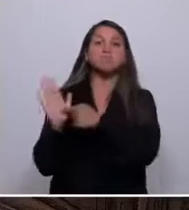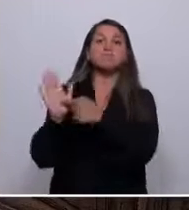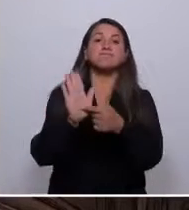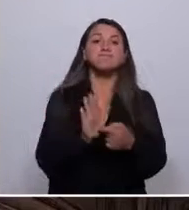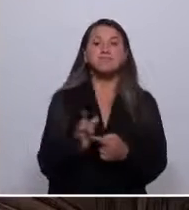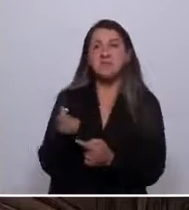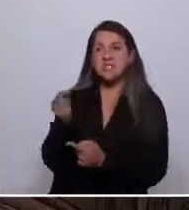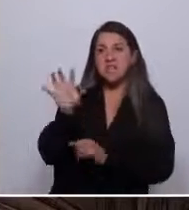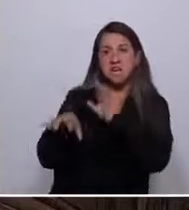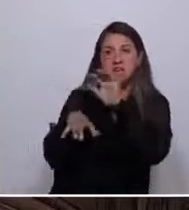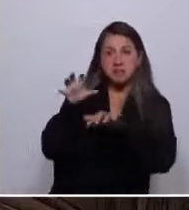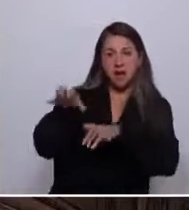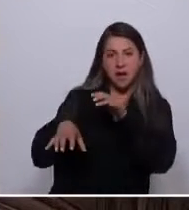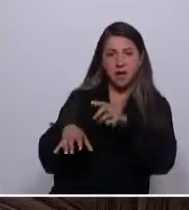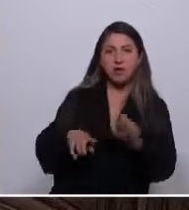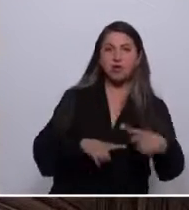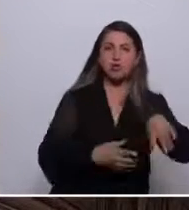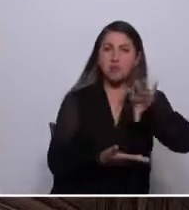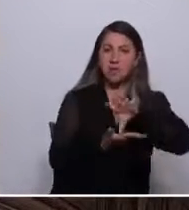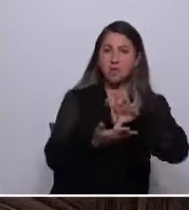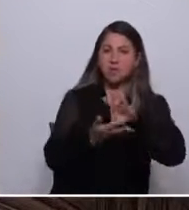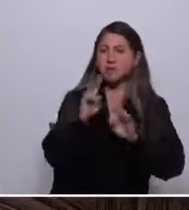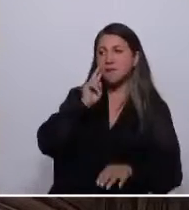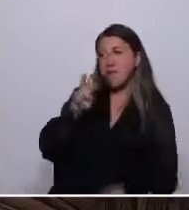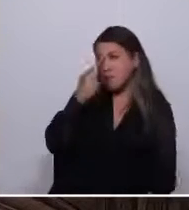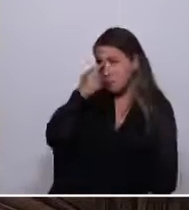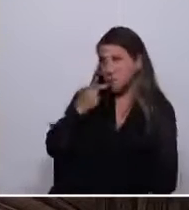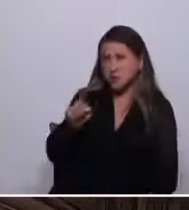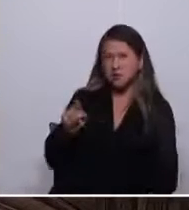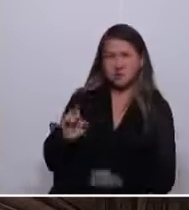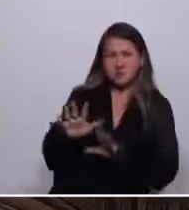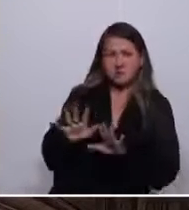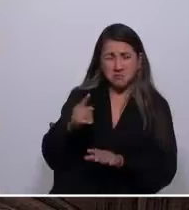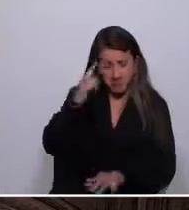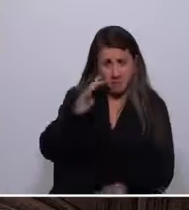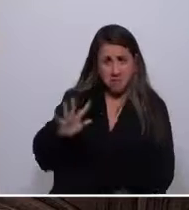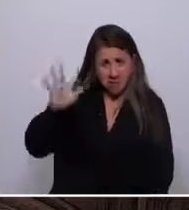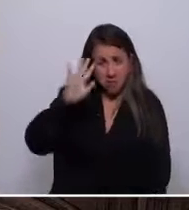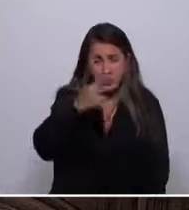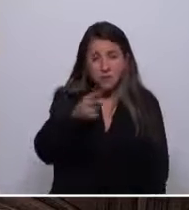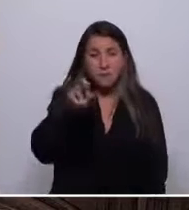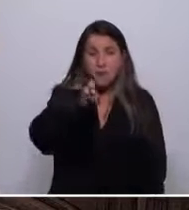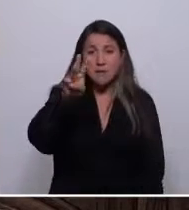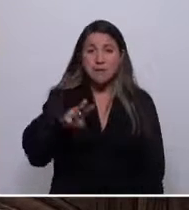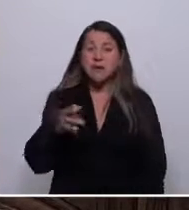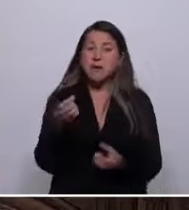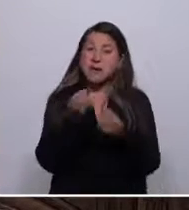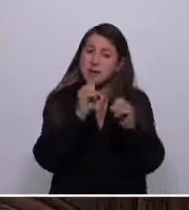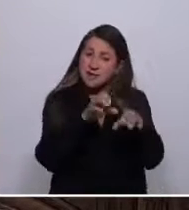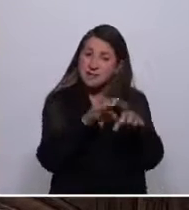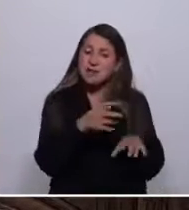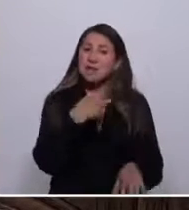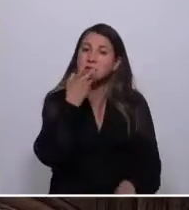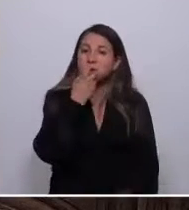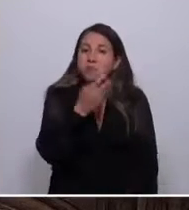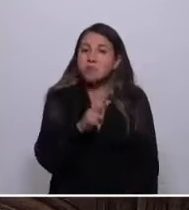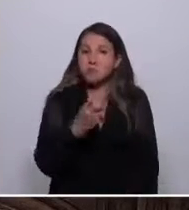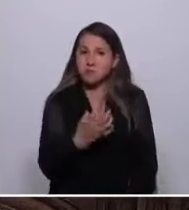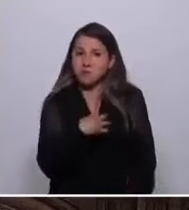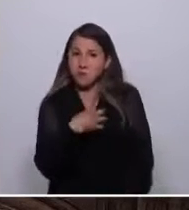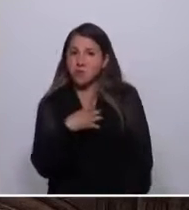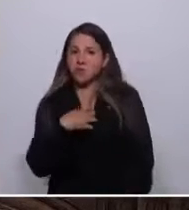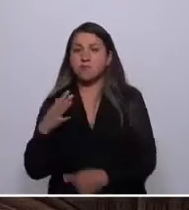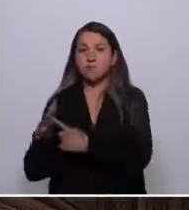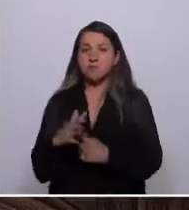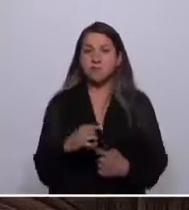animales exóticos en otro continente lejano? ¿Se imaginan que tu padre y tu madre no te enseñan a hablar tu lengua por temor a que te